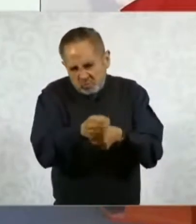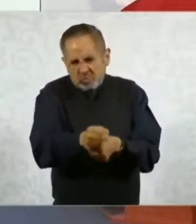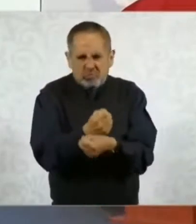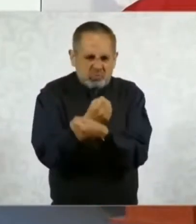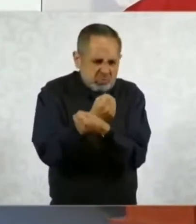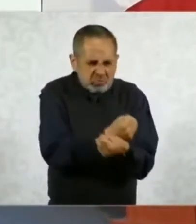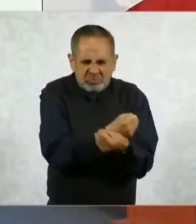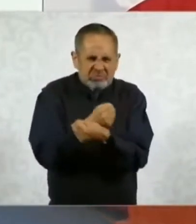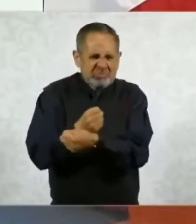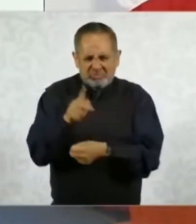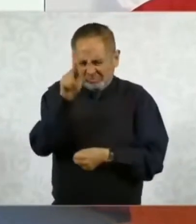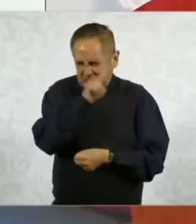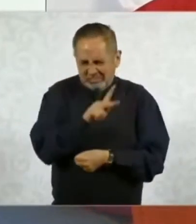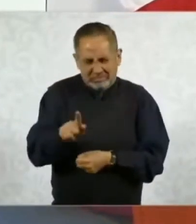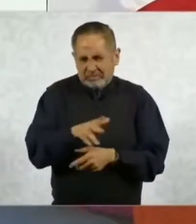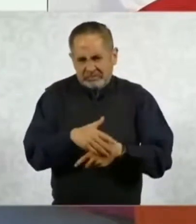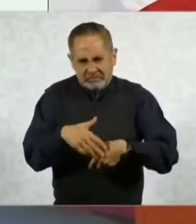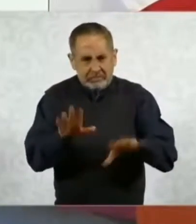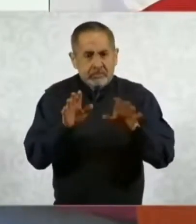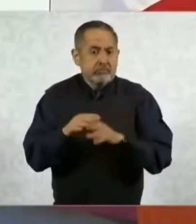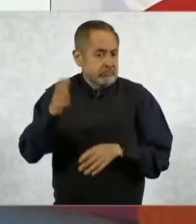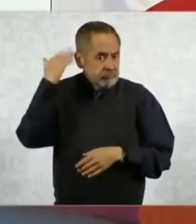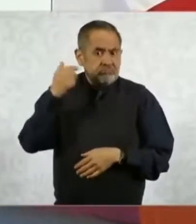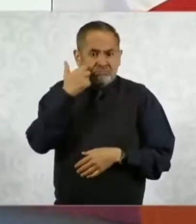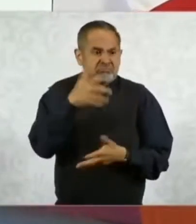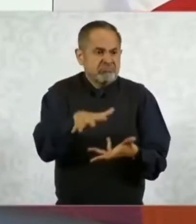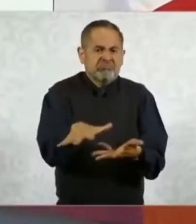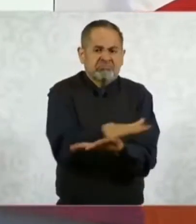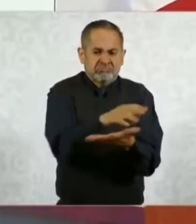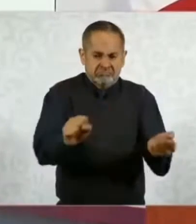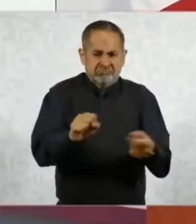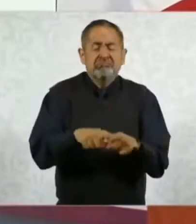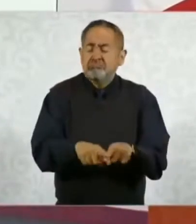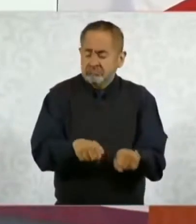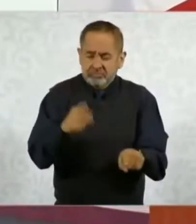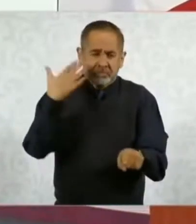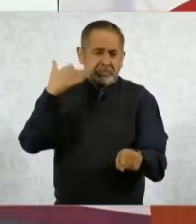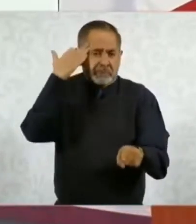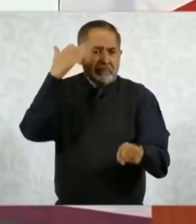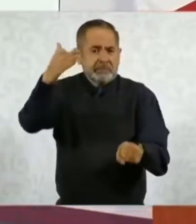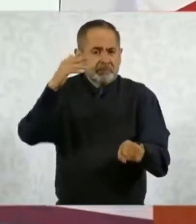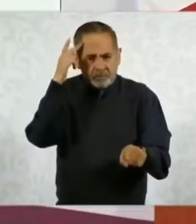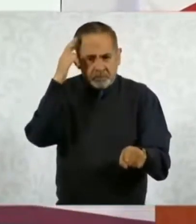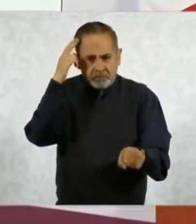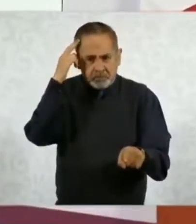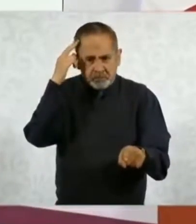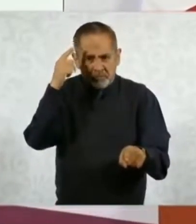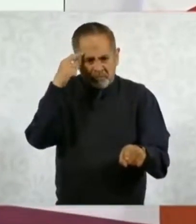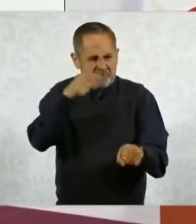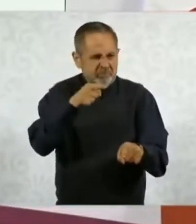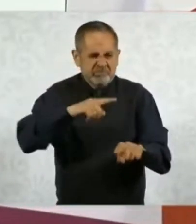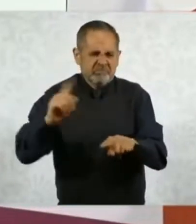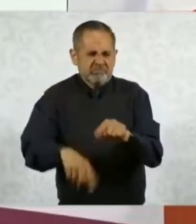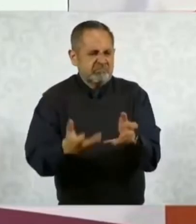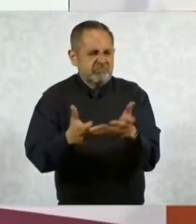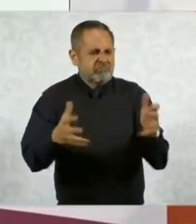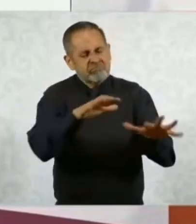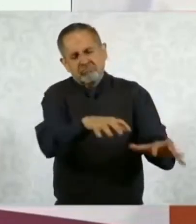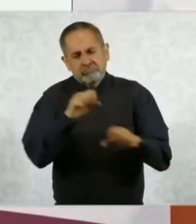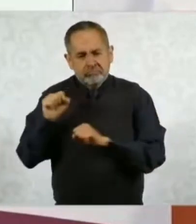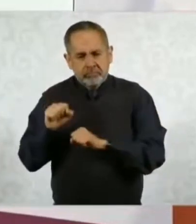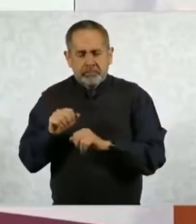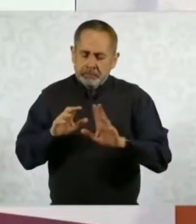querían aniquilarlos en la época de Porfirio Díaz, en realidad para quedarse con sus tierras.